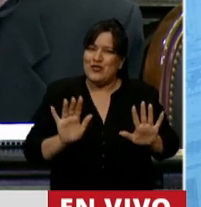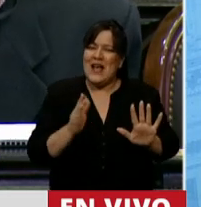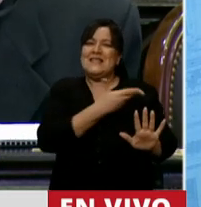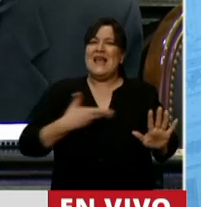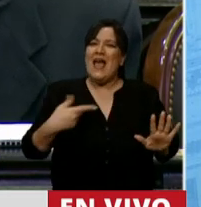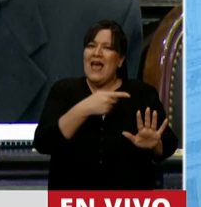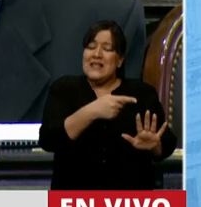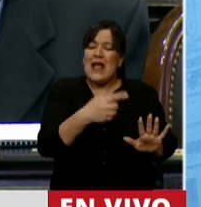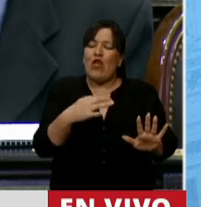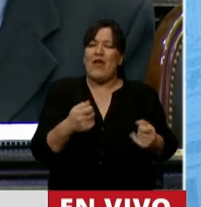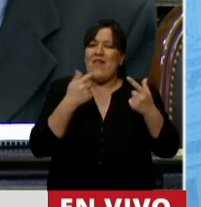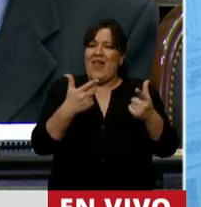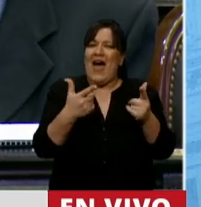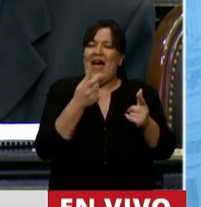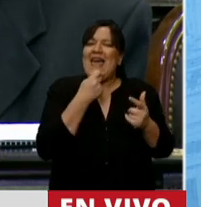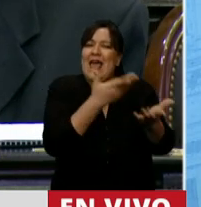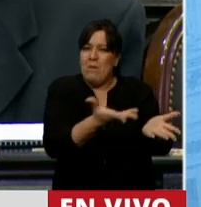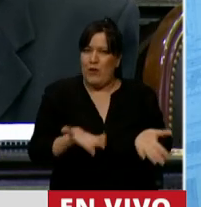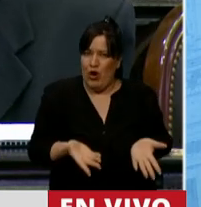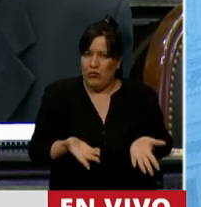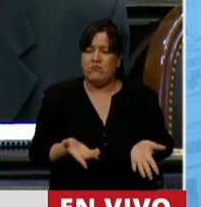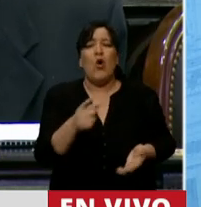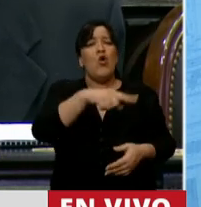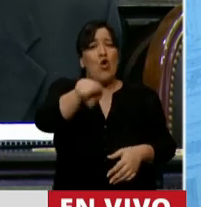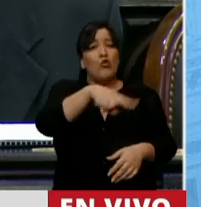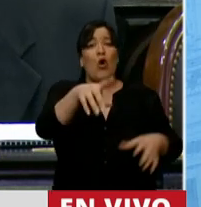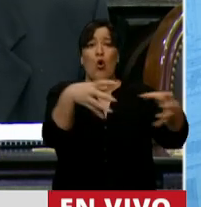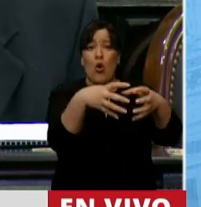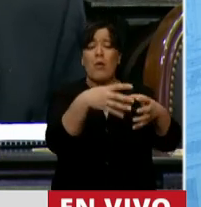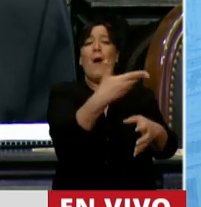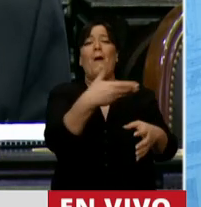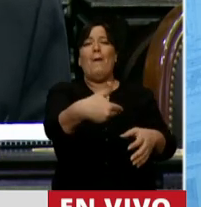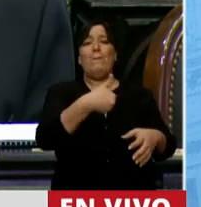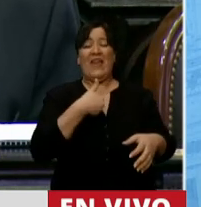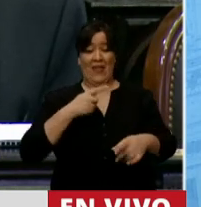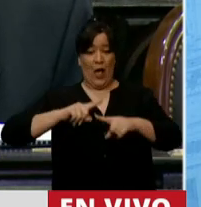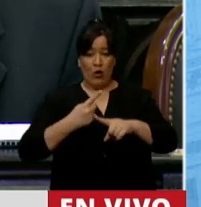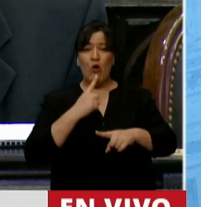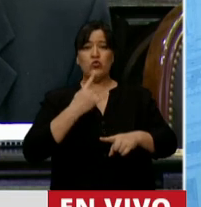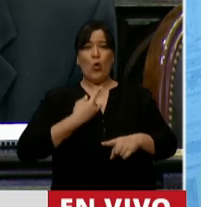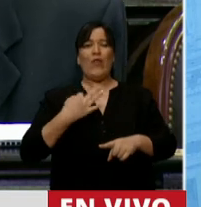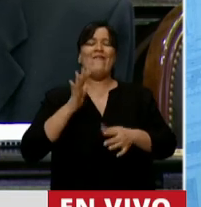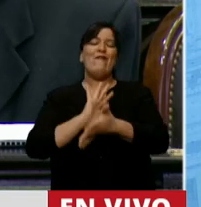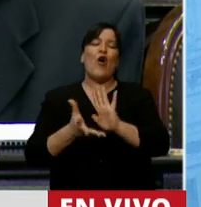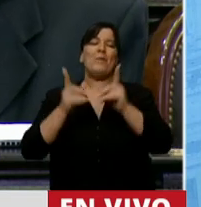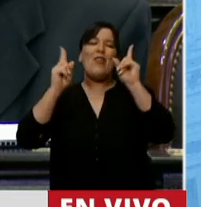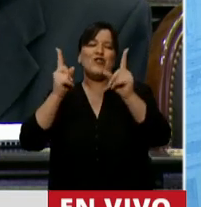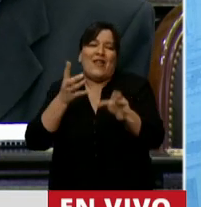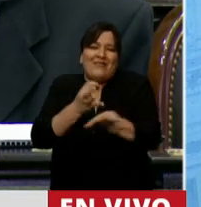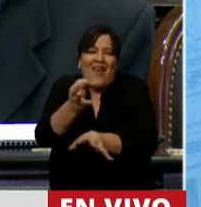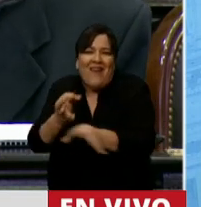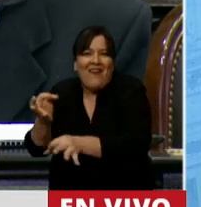ejemplares. Usted nos pide que seamos docentes los políticos, debemos serlos. Entonces,